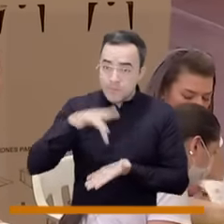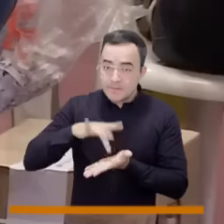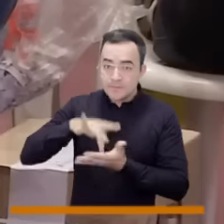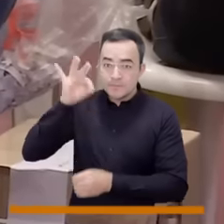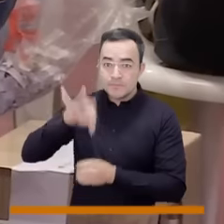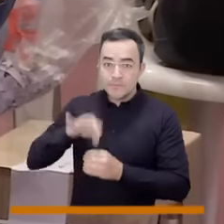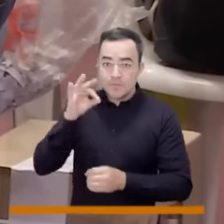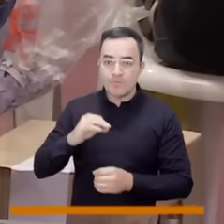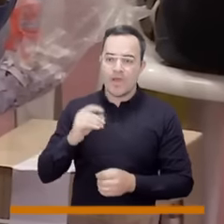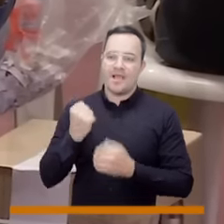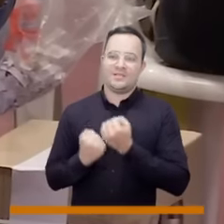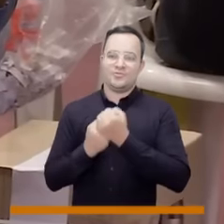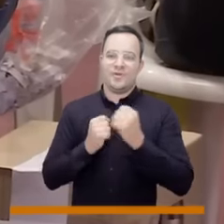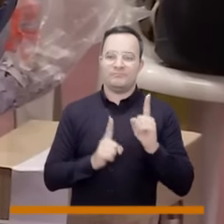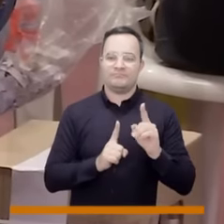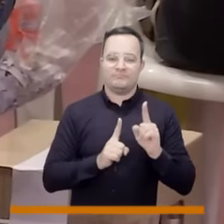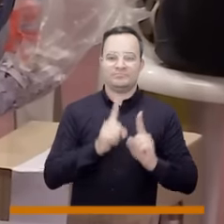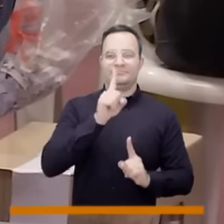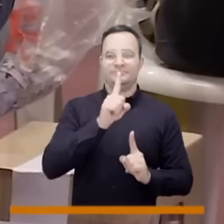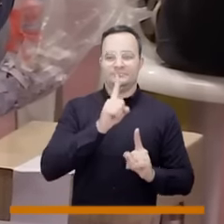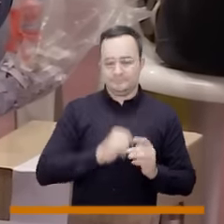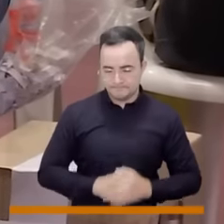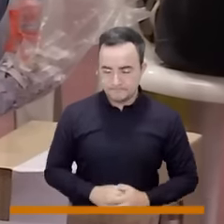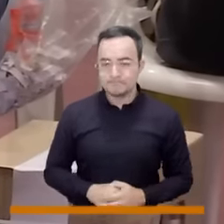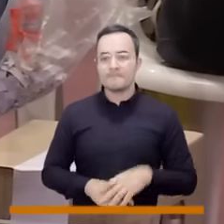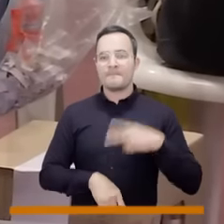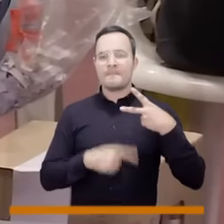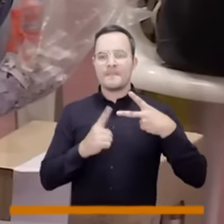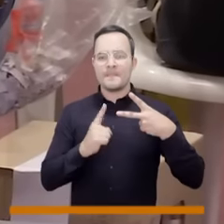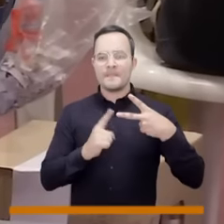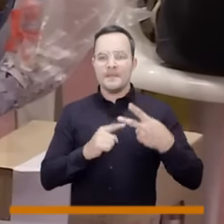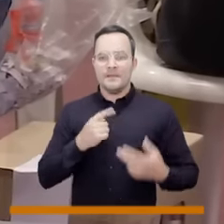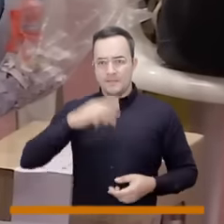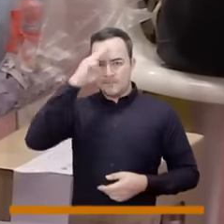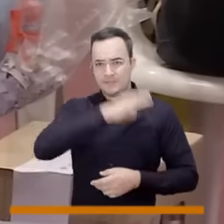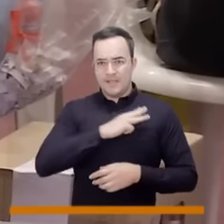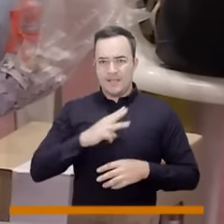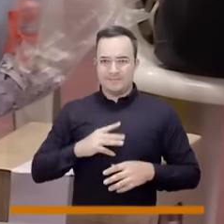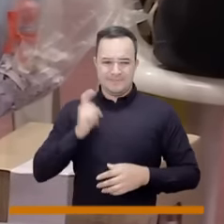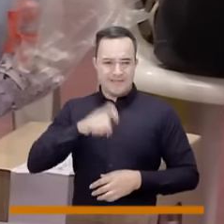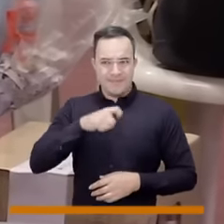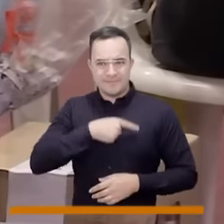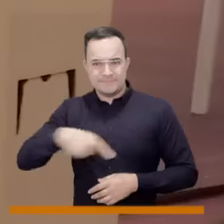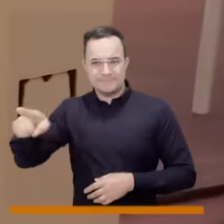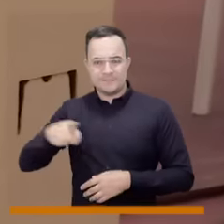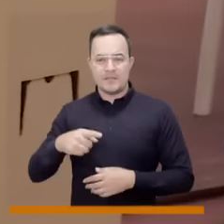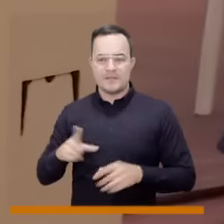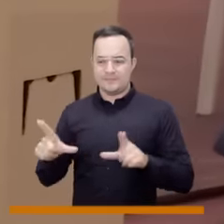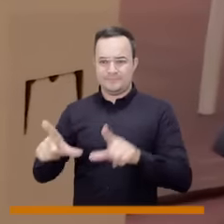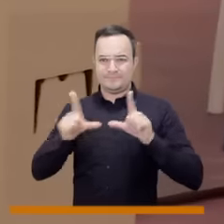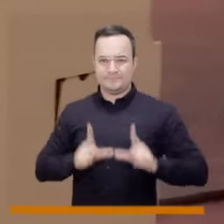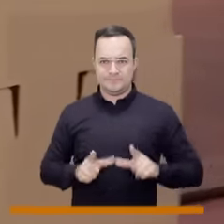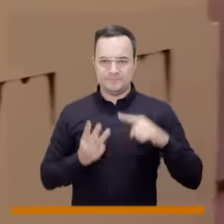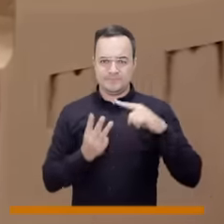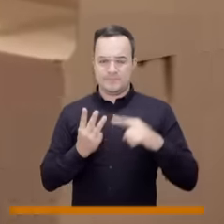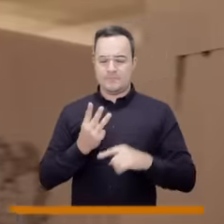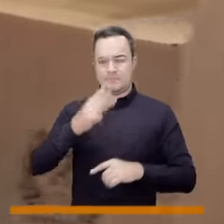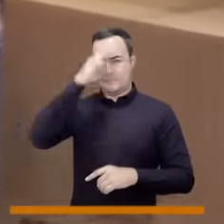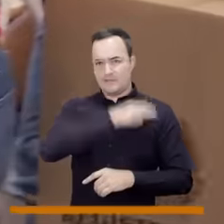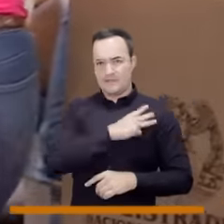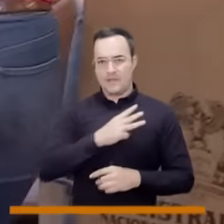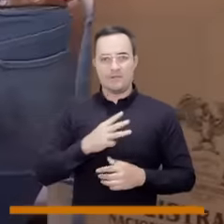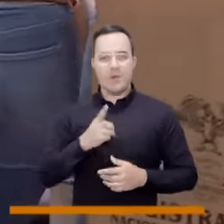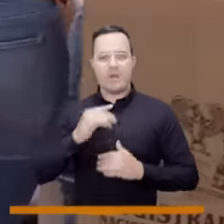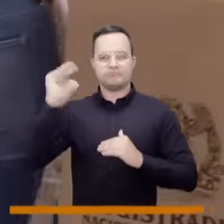de exámenes de ingreso a instituciones educativas públicas o privadas en educación superior, también rebaja en el tiempo de